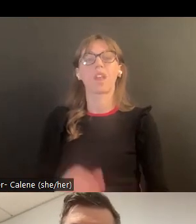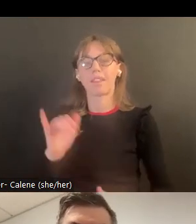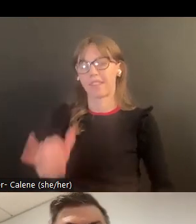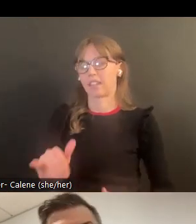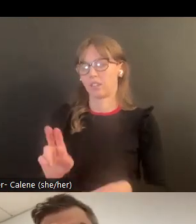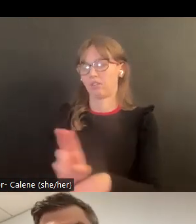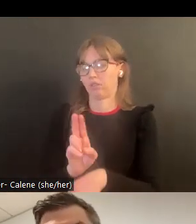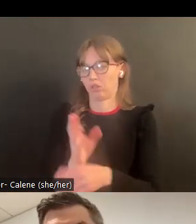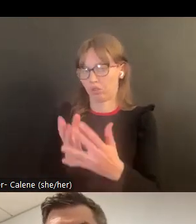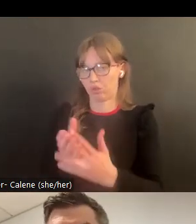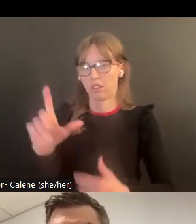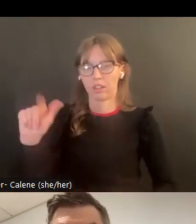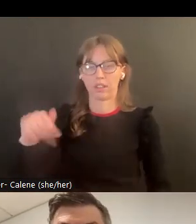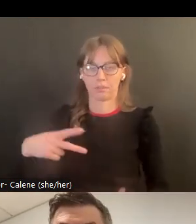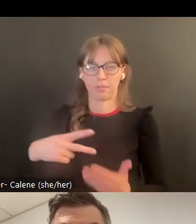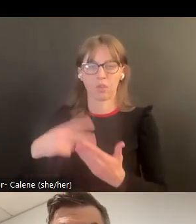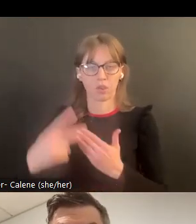y esto es a través del programa lab